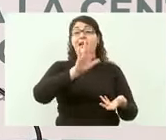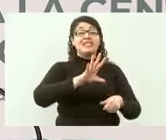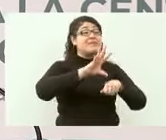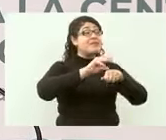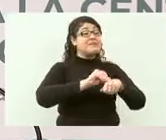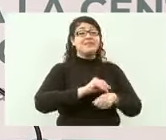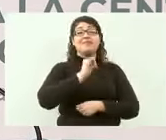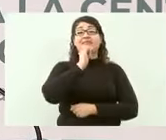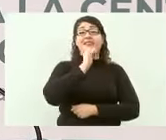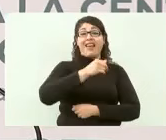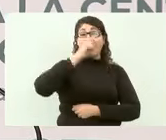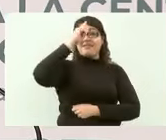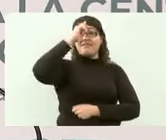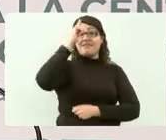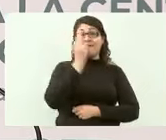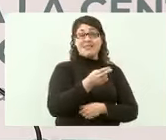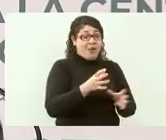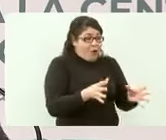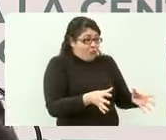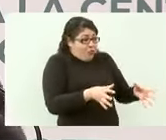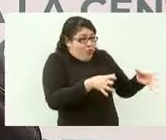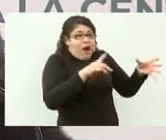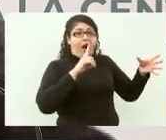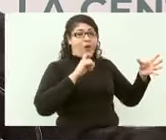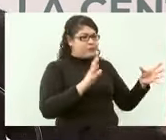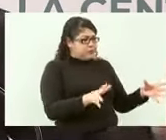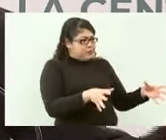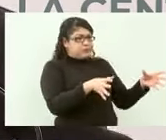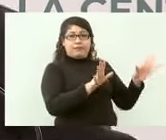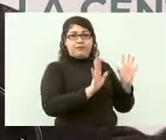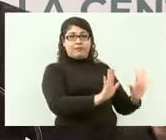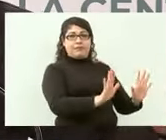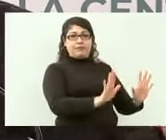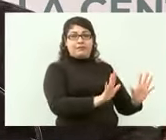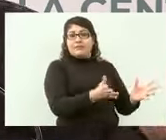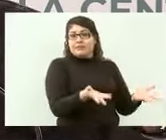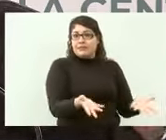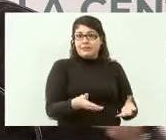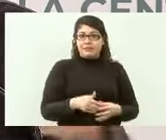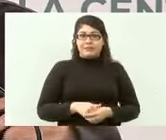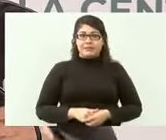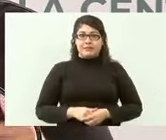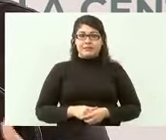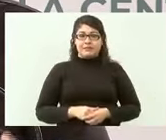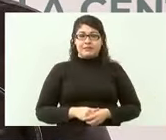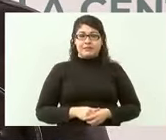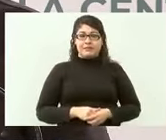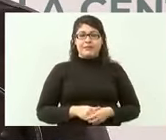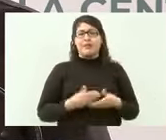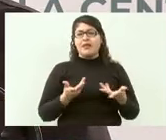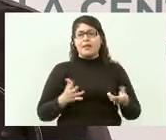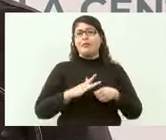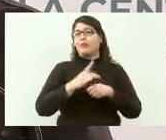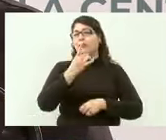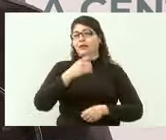de Electricidad porque se protege a las plantas particulares